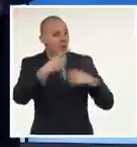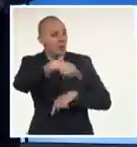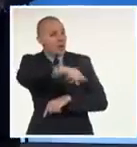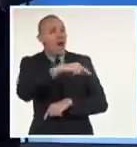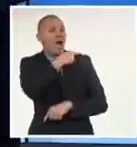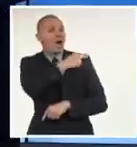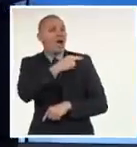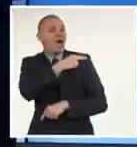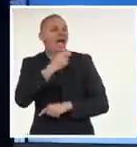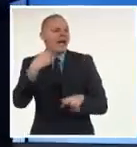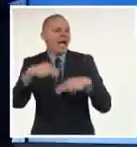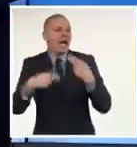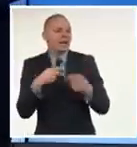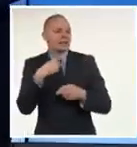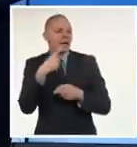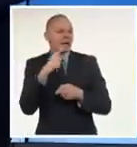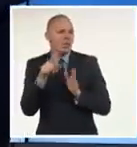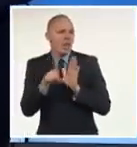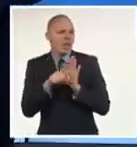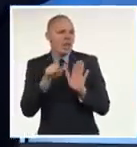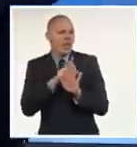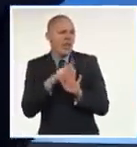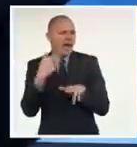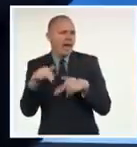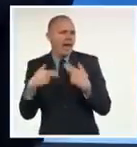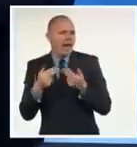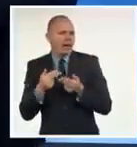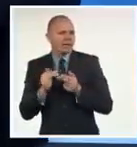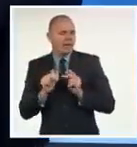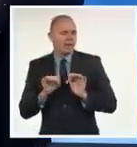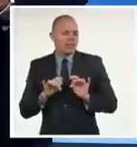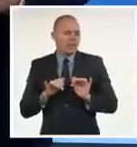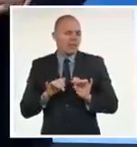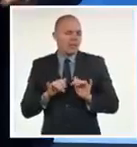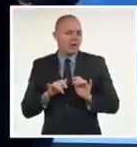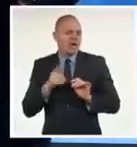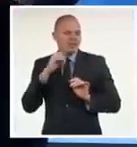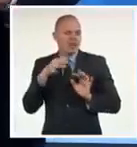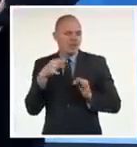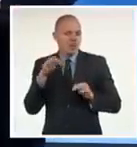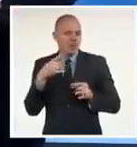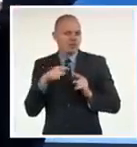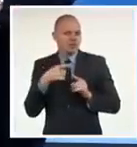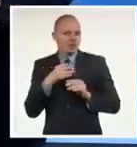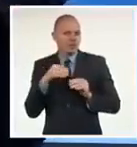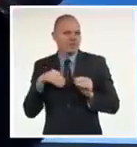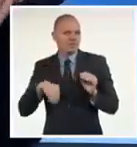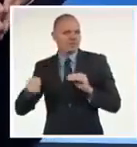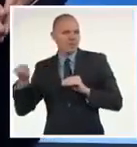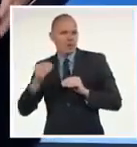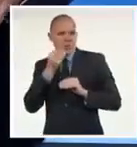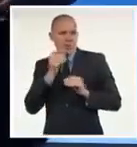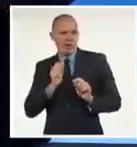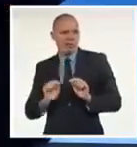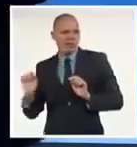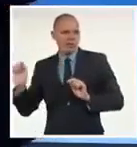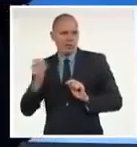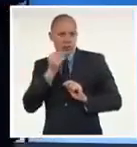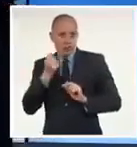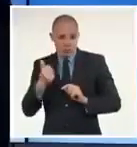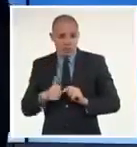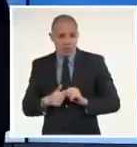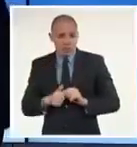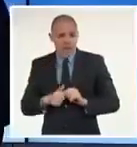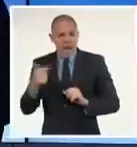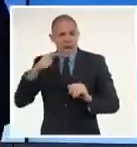elaboraron y entregaron documentos a los representantes del fondo buitre que supuestamente demuestran que el Banco Nacional y